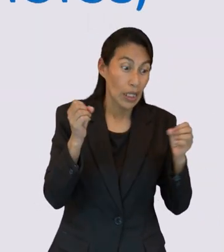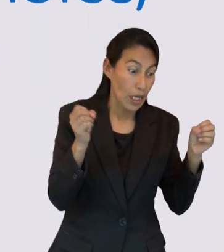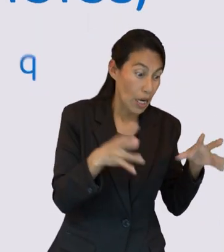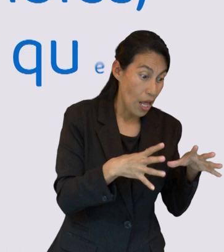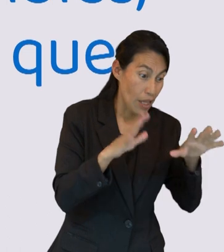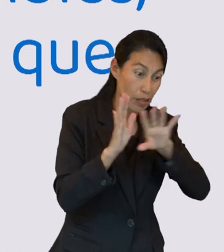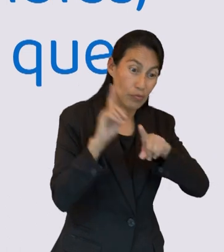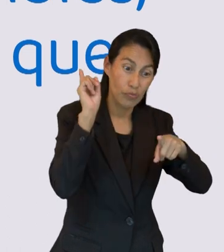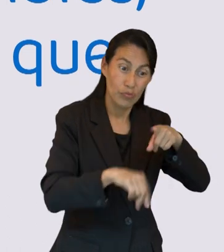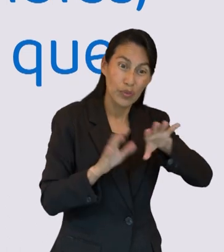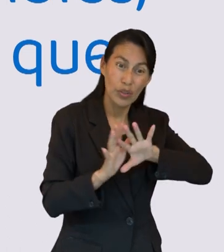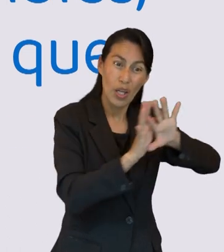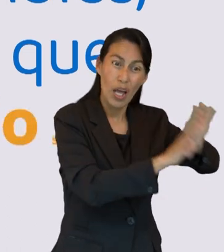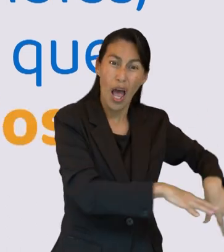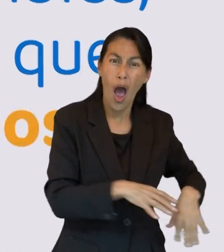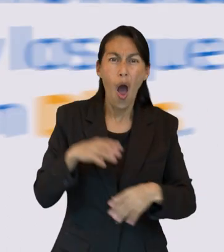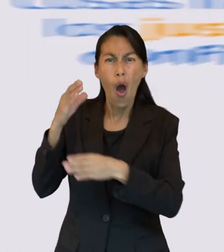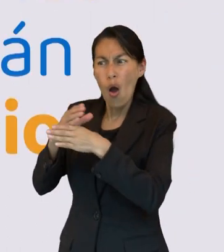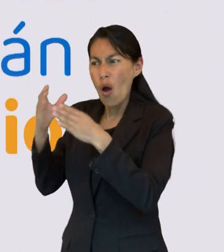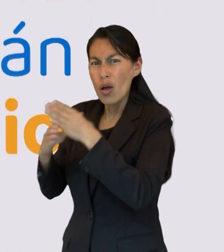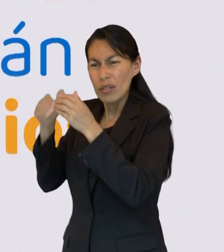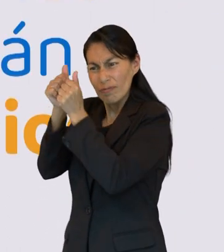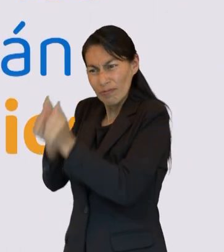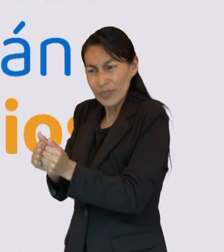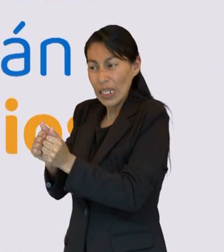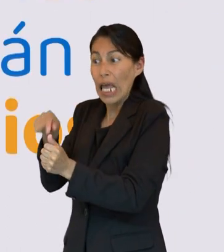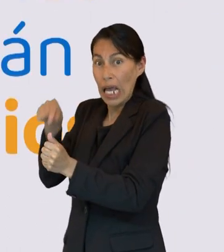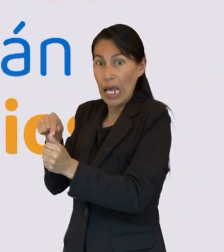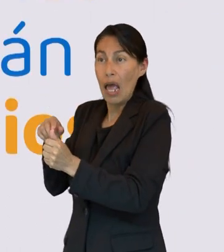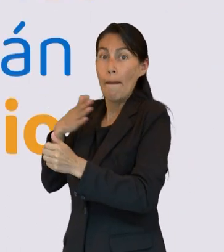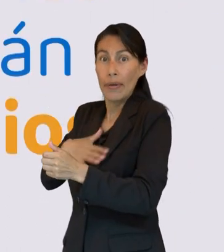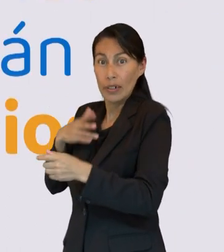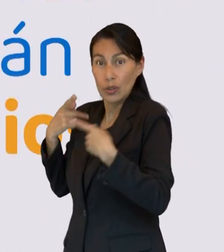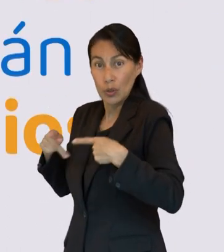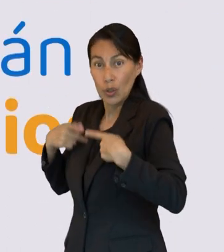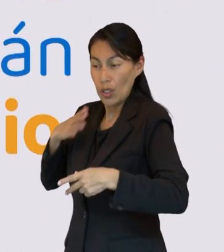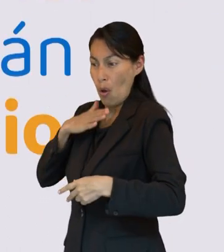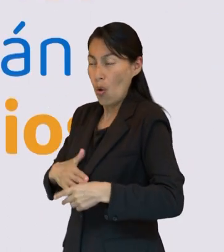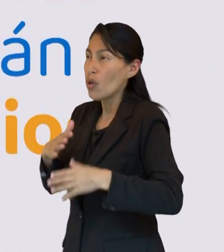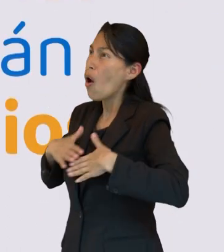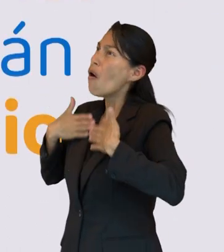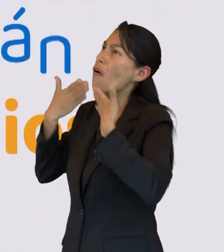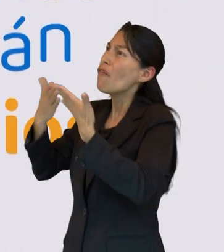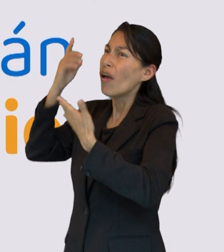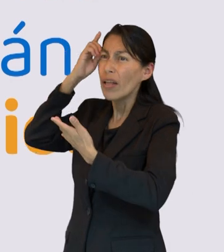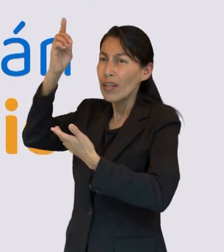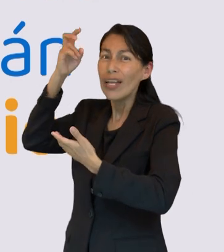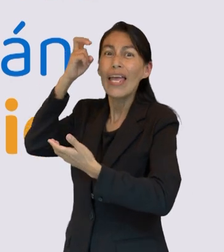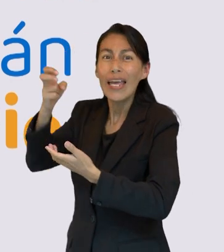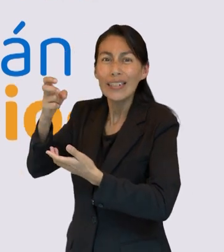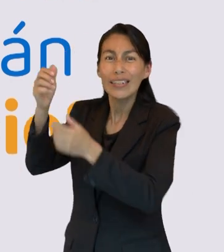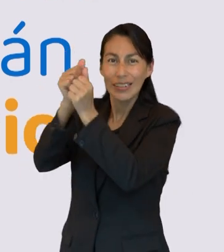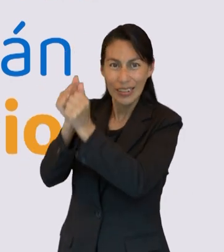justos y los que confían en Dios. En respuesta a esa advertencia, los justos traerán ofrendas a Dios.